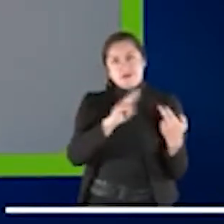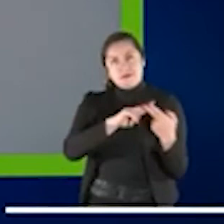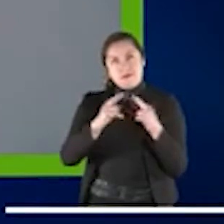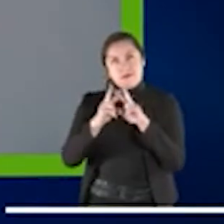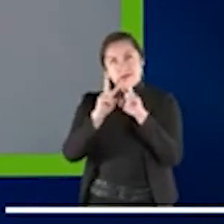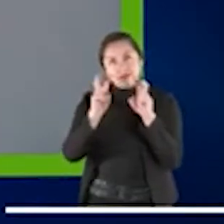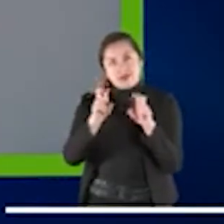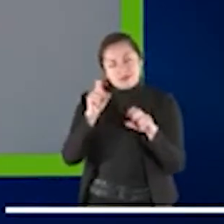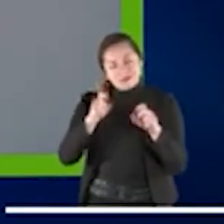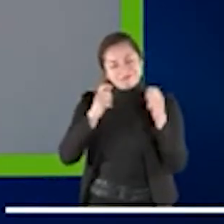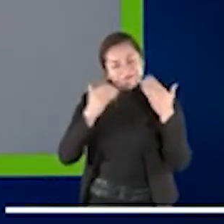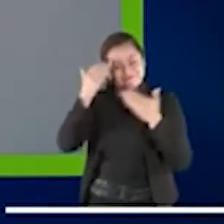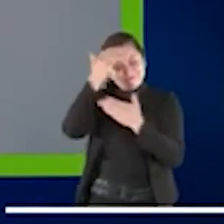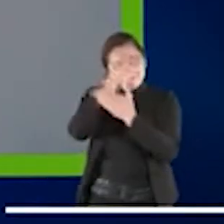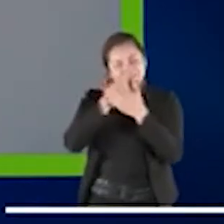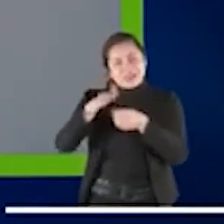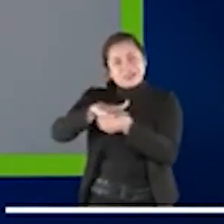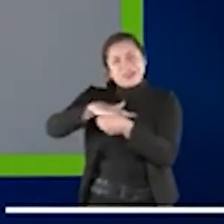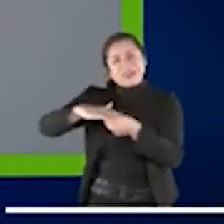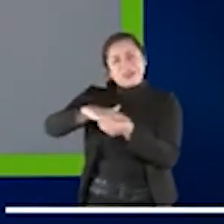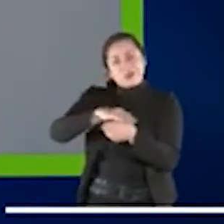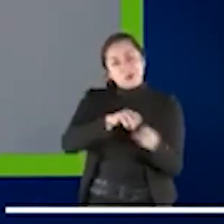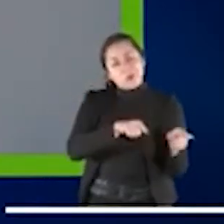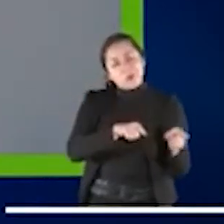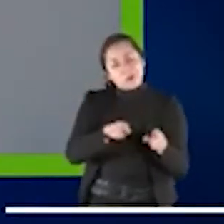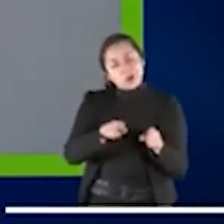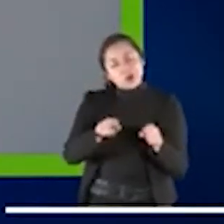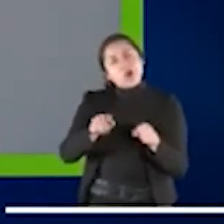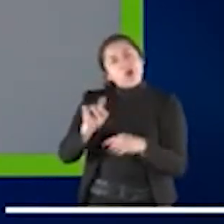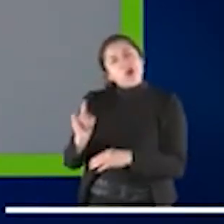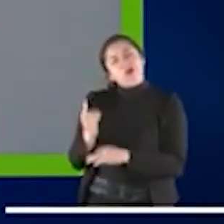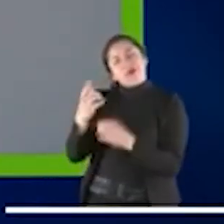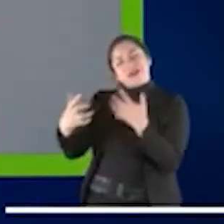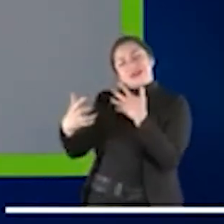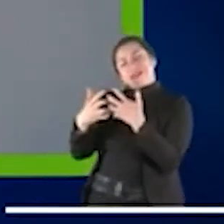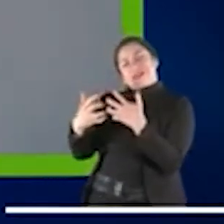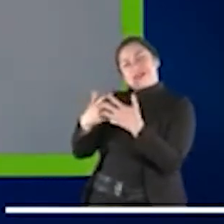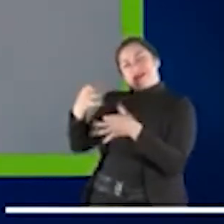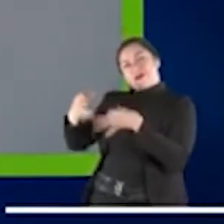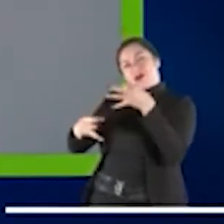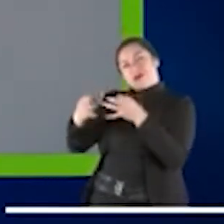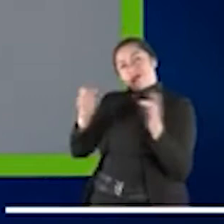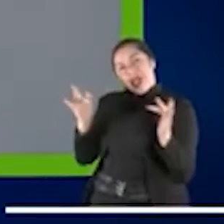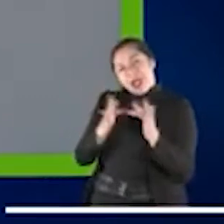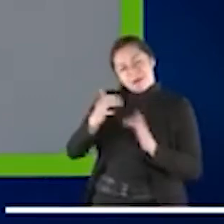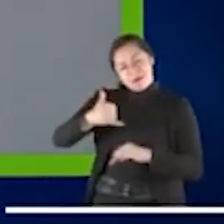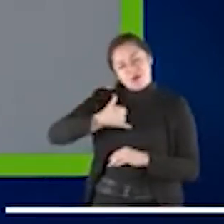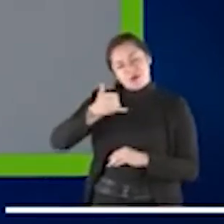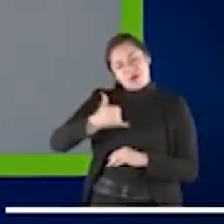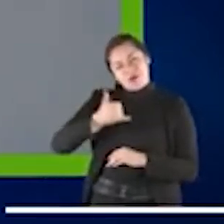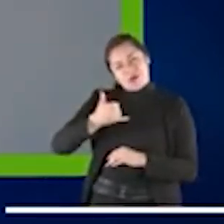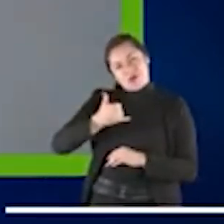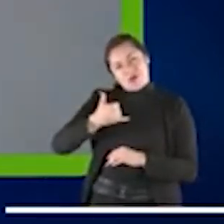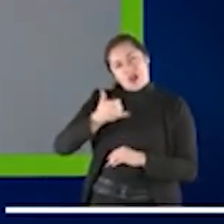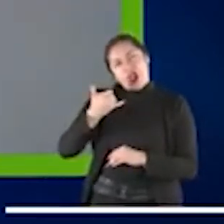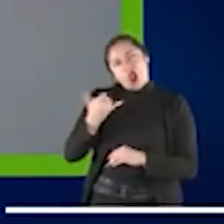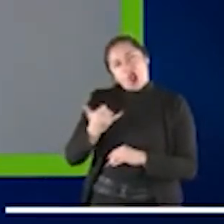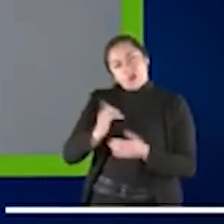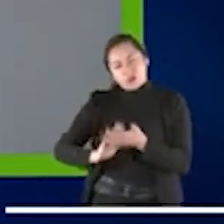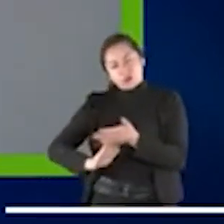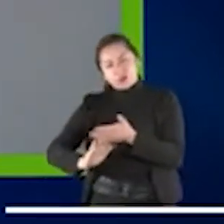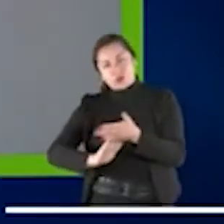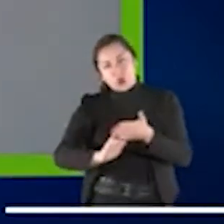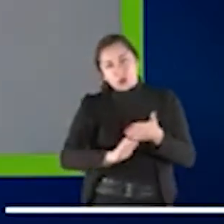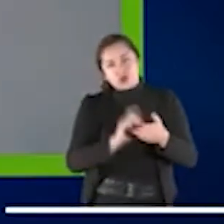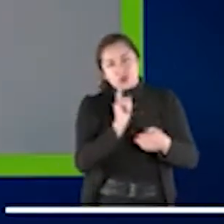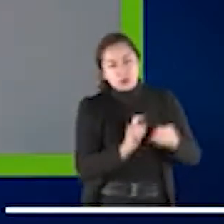estudiar la situación y cómo el sistema de justicia juvenil, como lo conocemos, ha podido ser víctima de la pandemia y